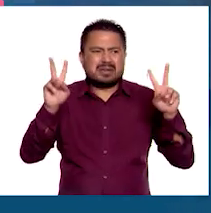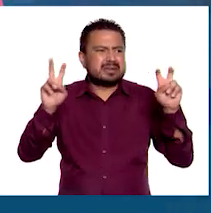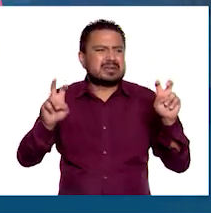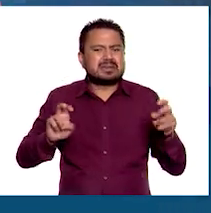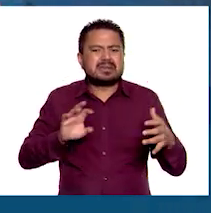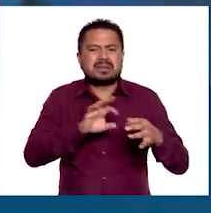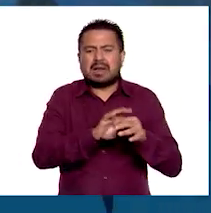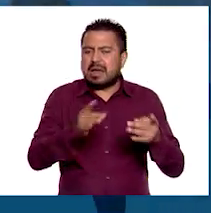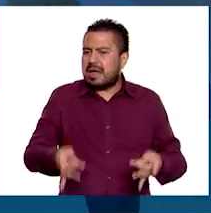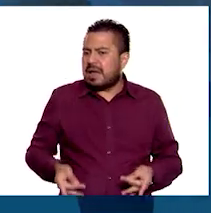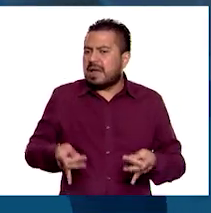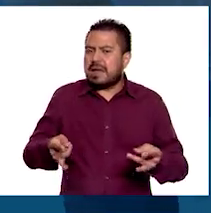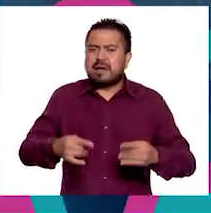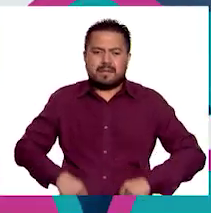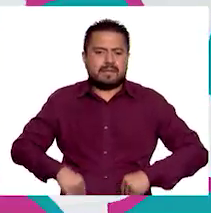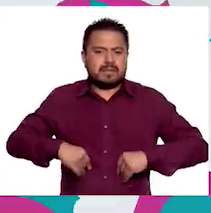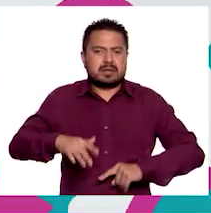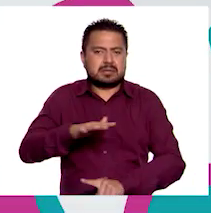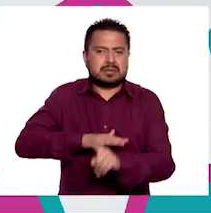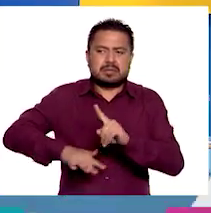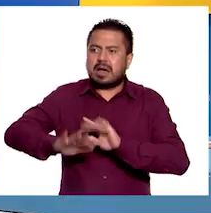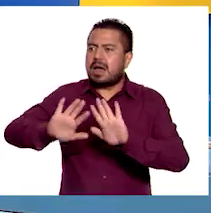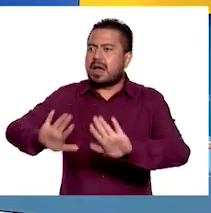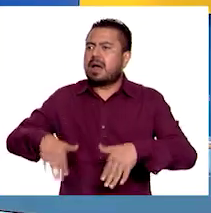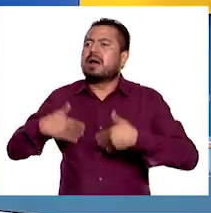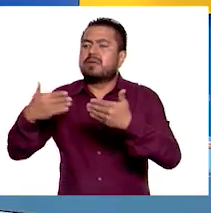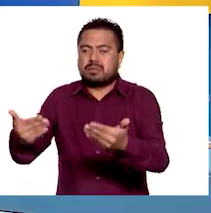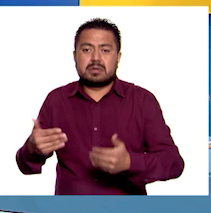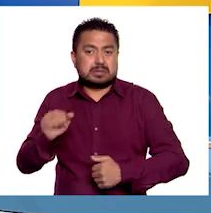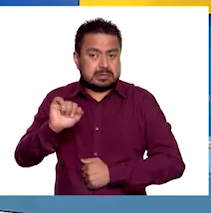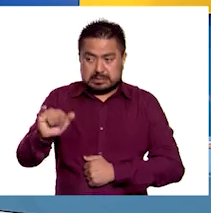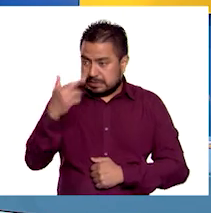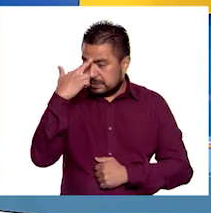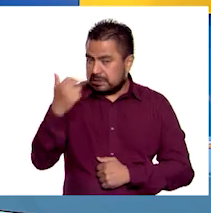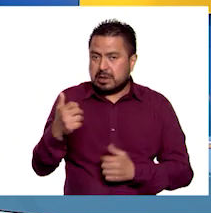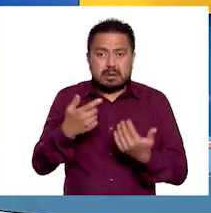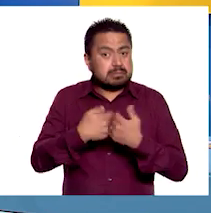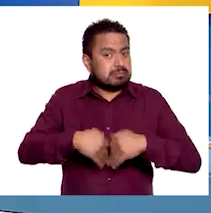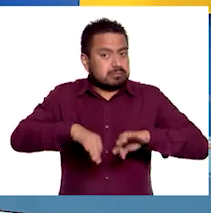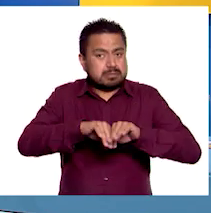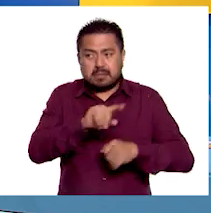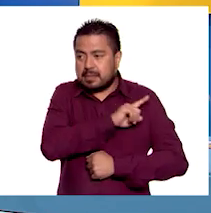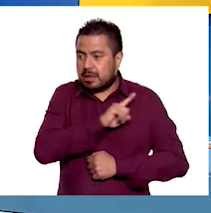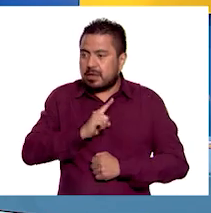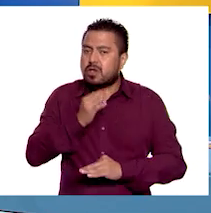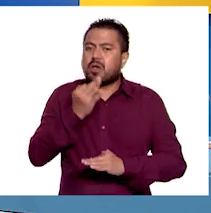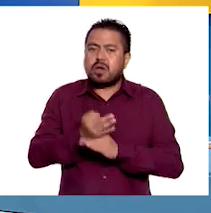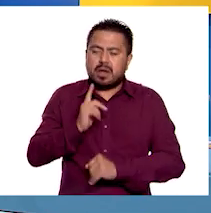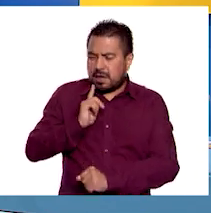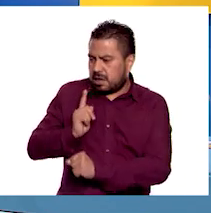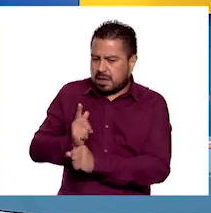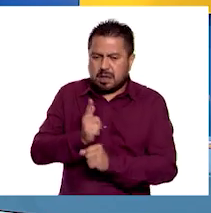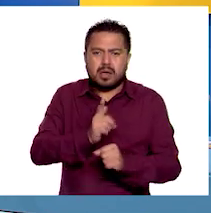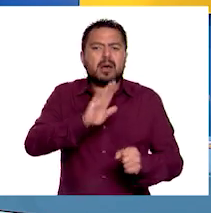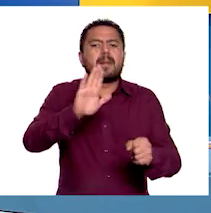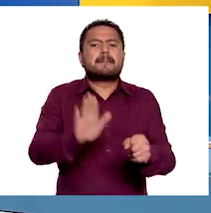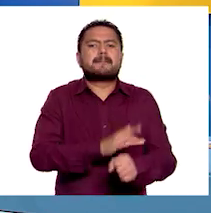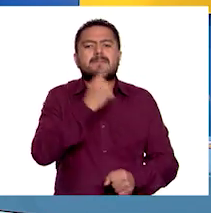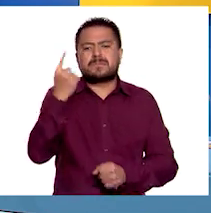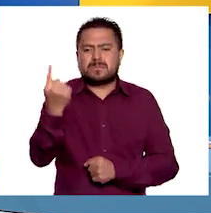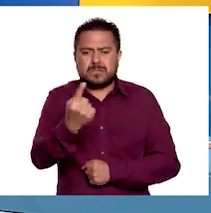que ver con la calidad de vida de la población. ¡Tienes razón! Es muy importante y ahora veremos por qué.